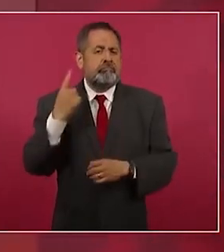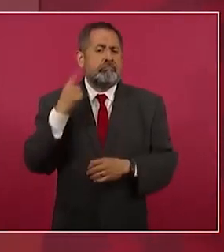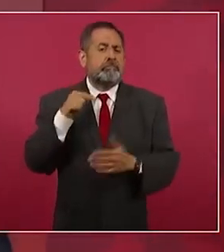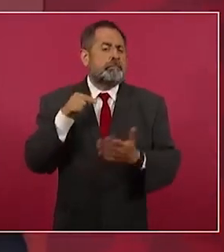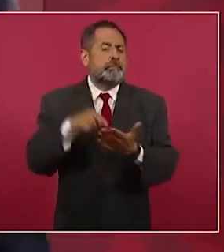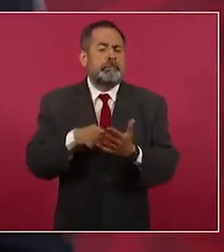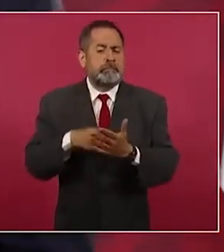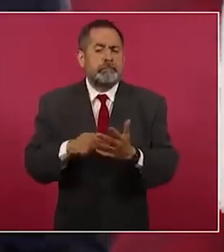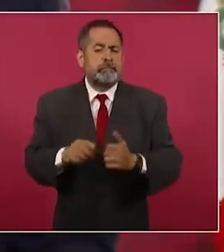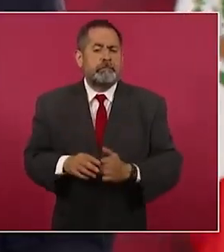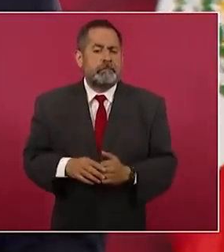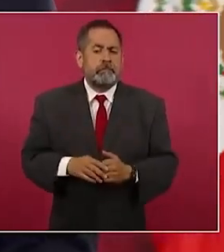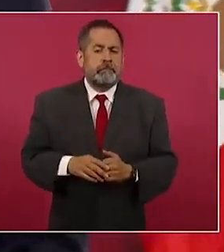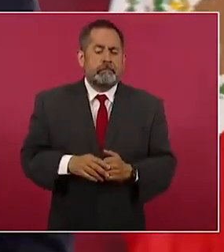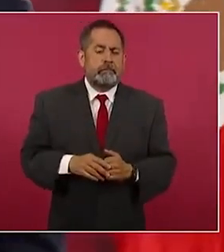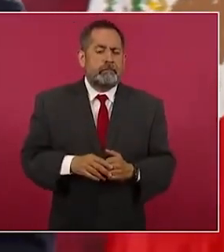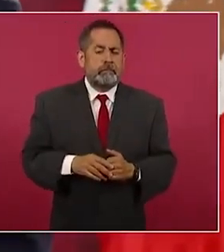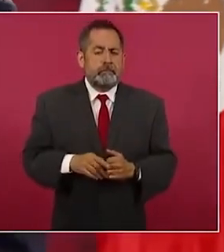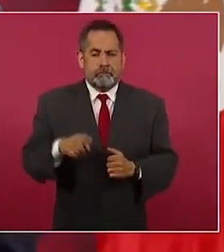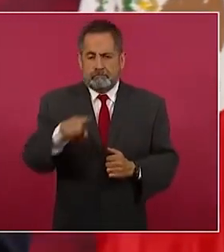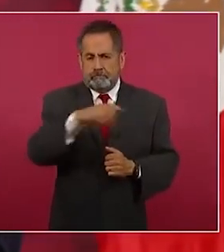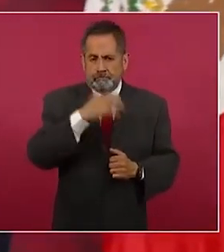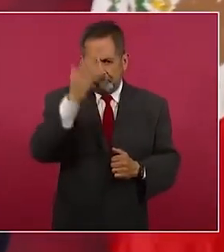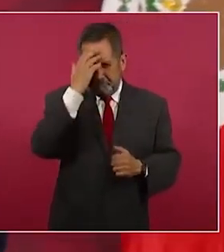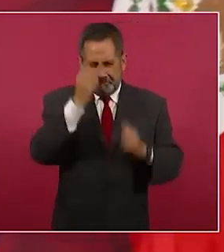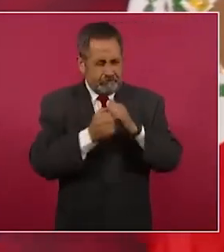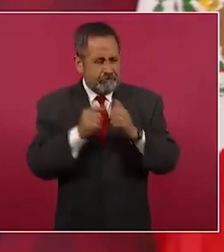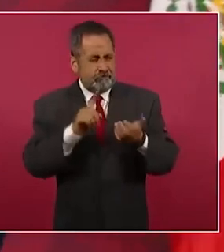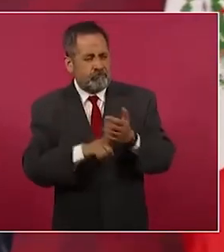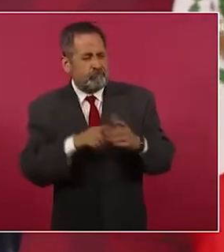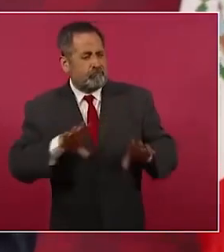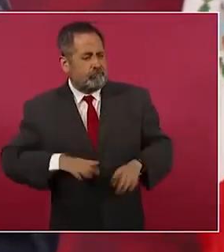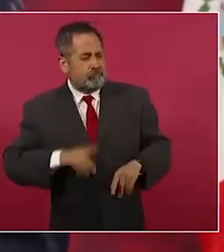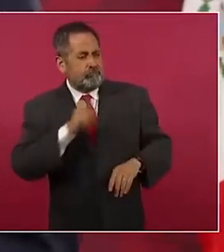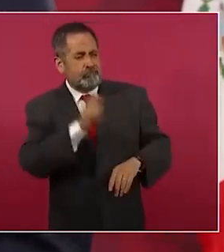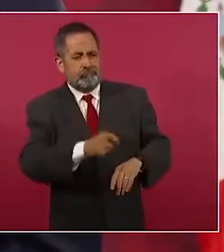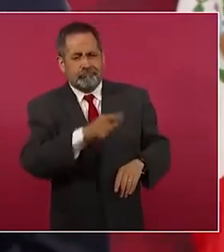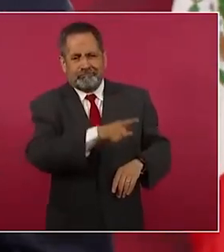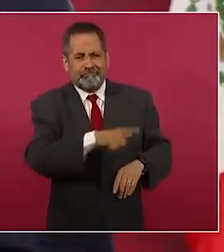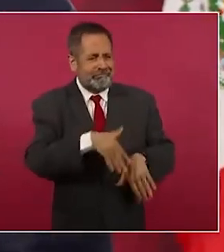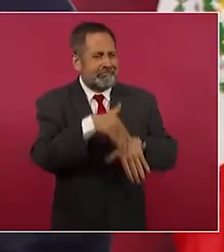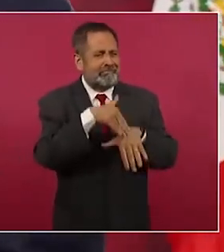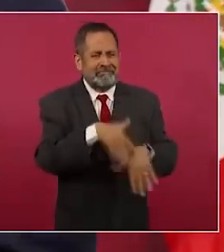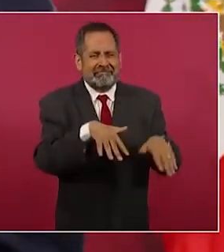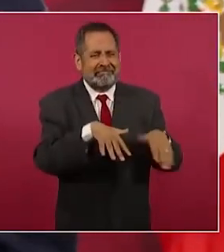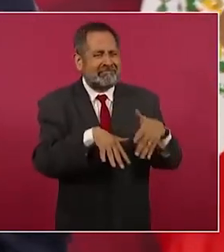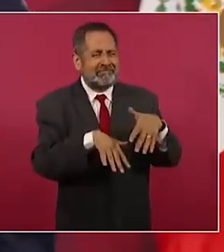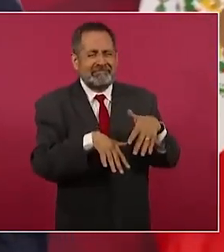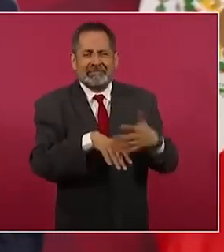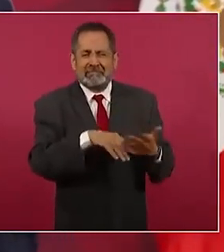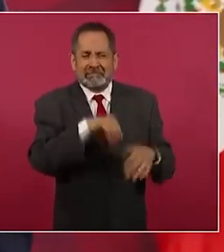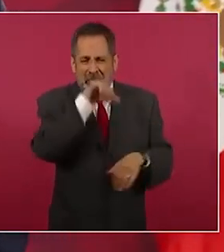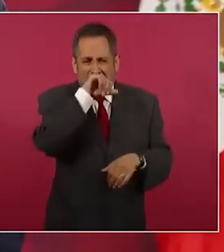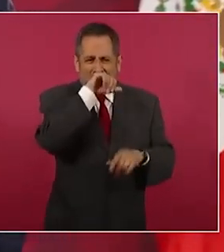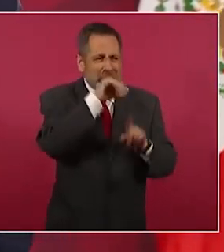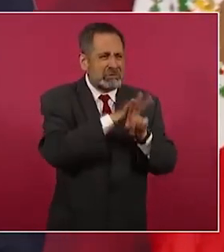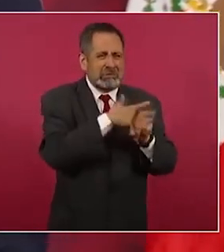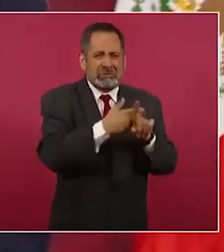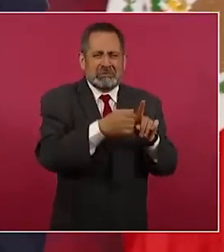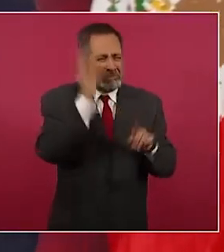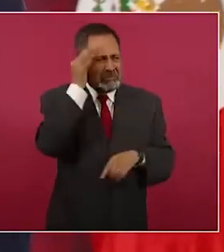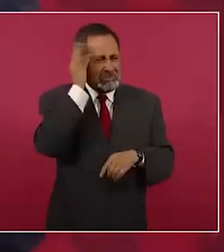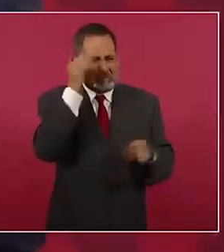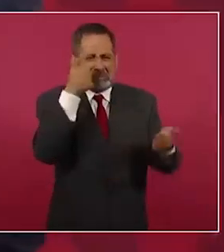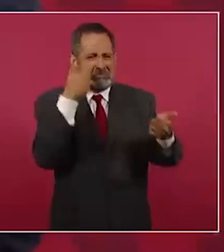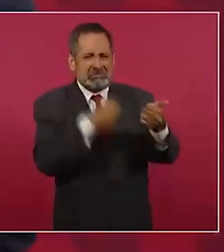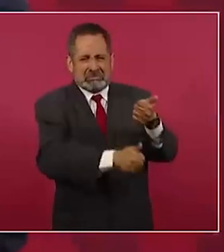conocer la actitud rastrera servil de